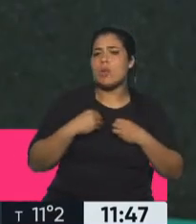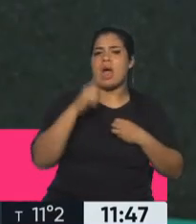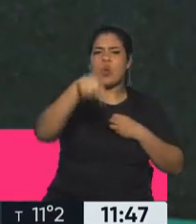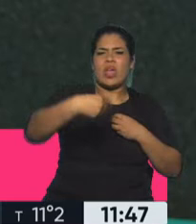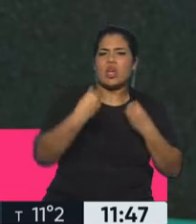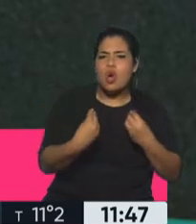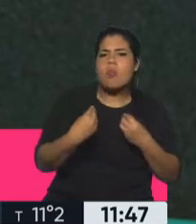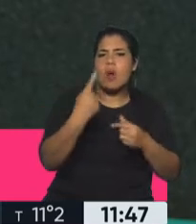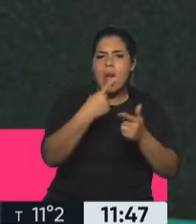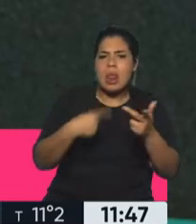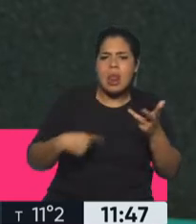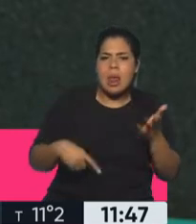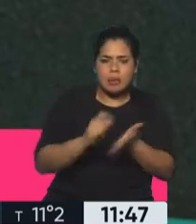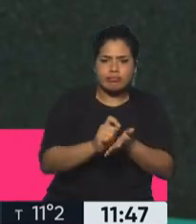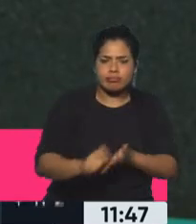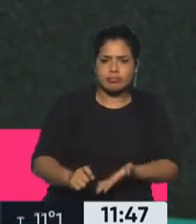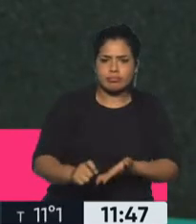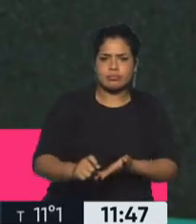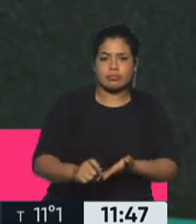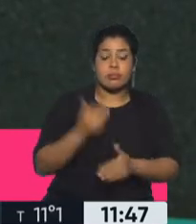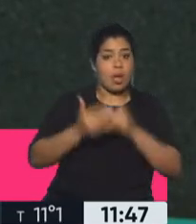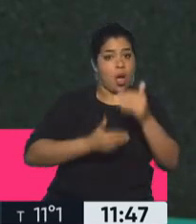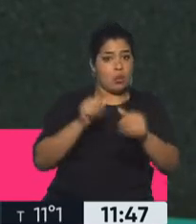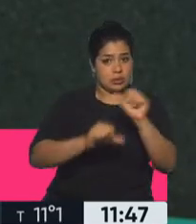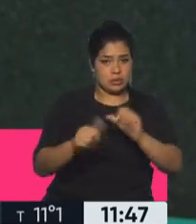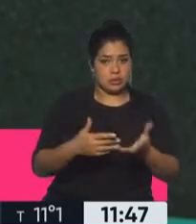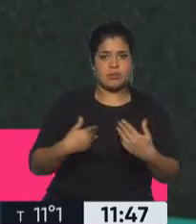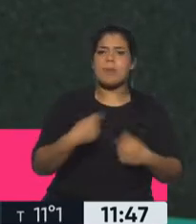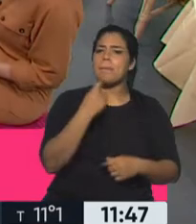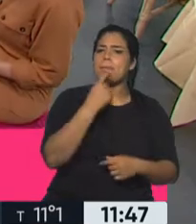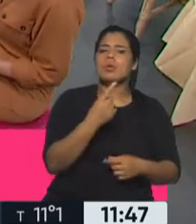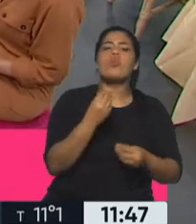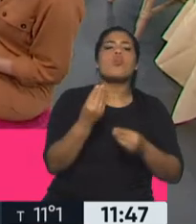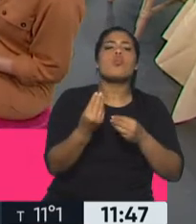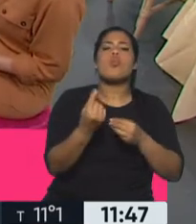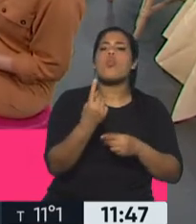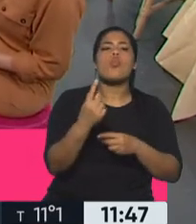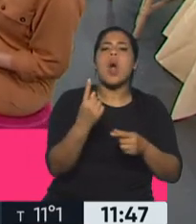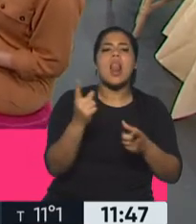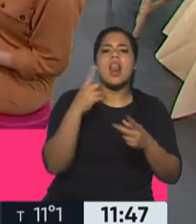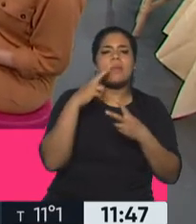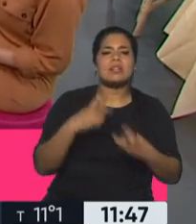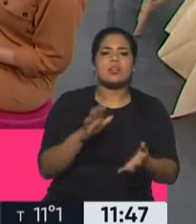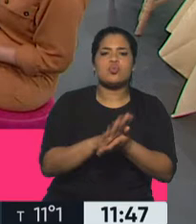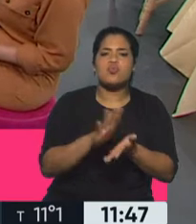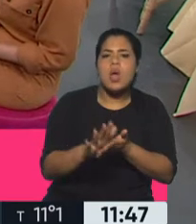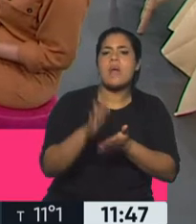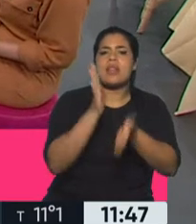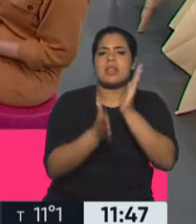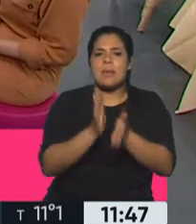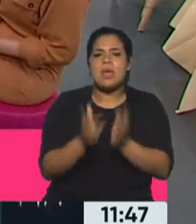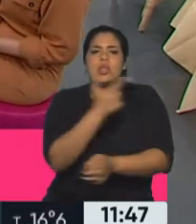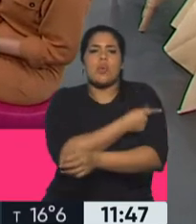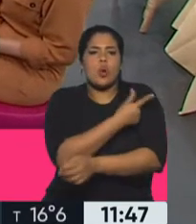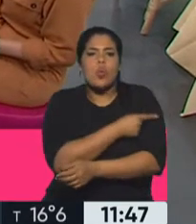poco tiempo, y entonces avanzó mucho, pero un poco le paso las preguntas a ustedes, ¿cuánto se avanzó? ¿Hay tratamientos? ¿Hay cura? ¿Hay vacunas?